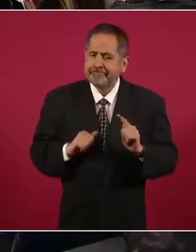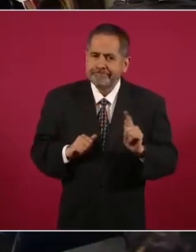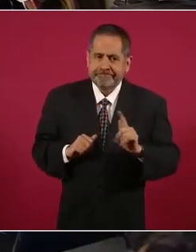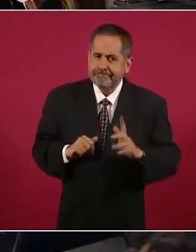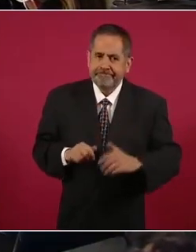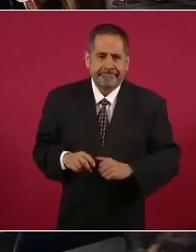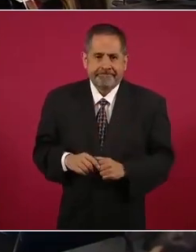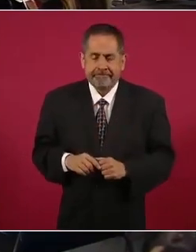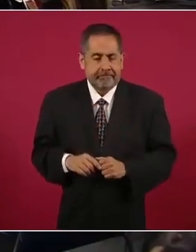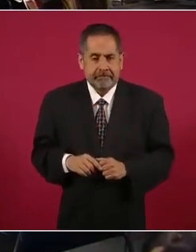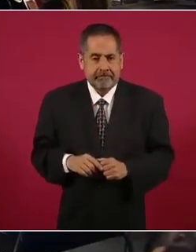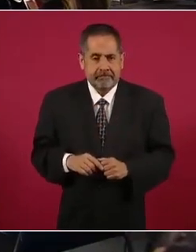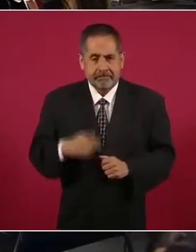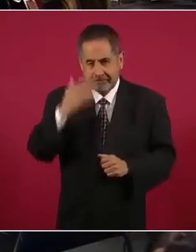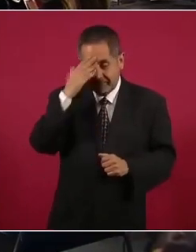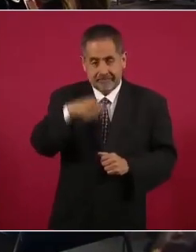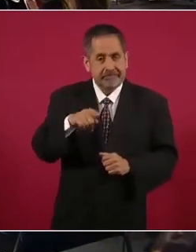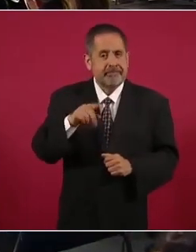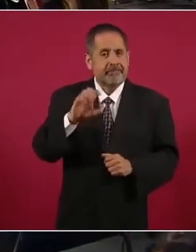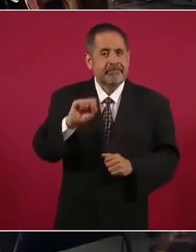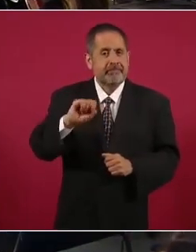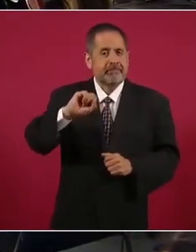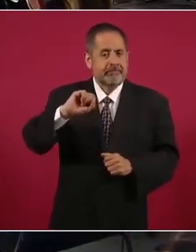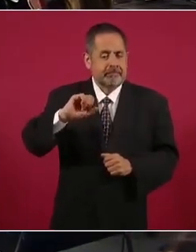Estamos ahora en Hacienda